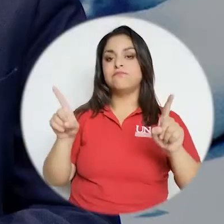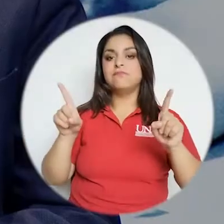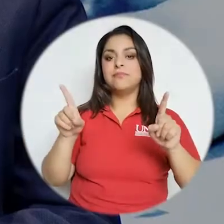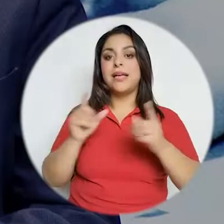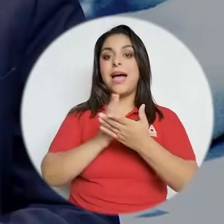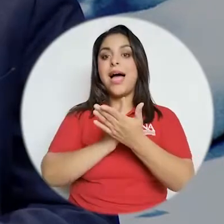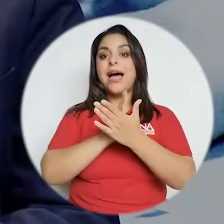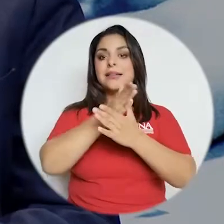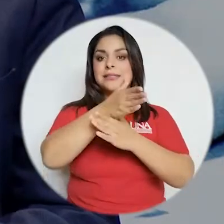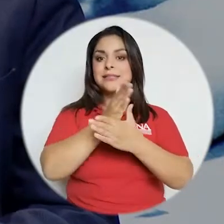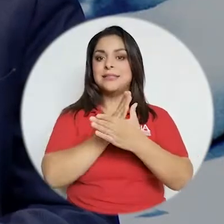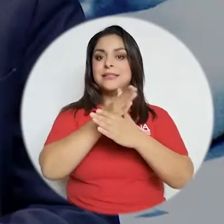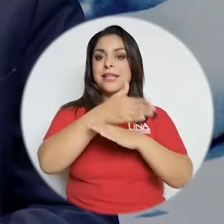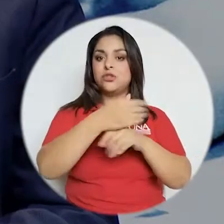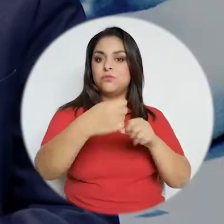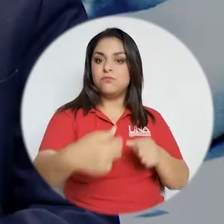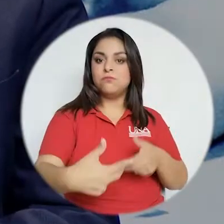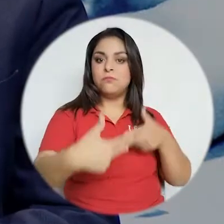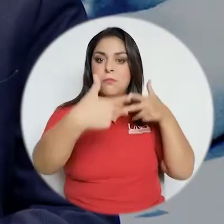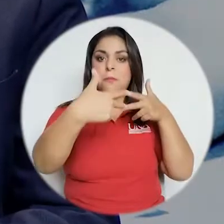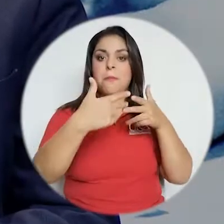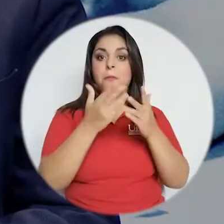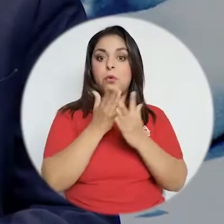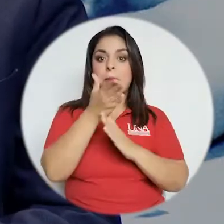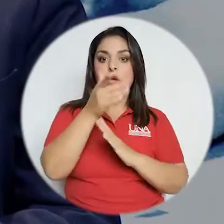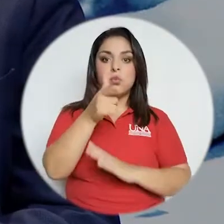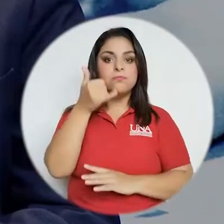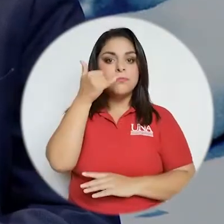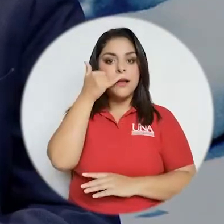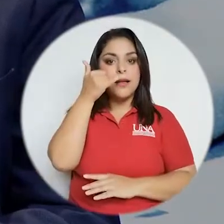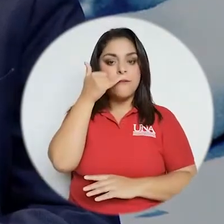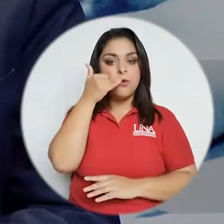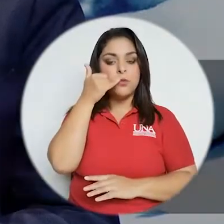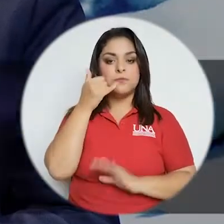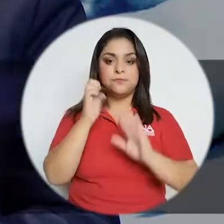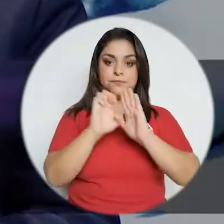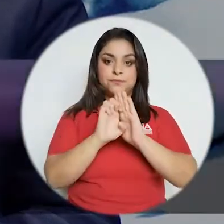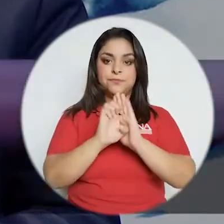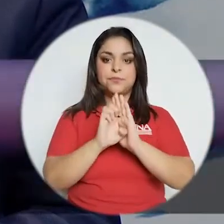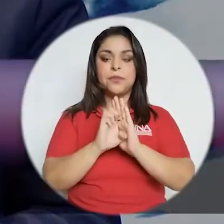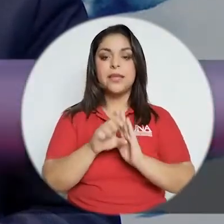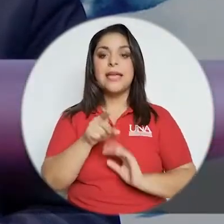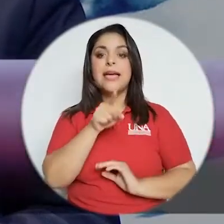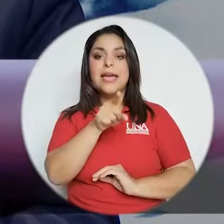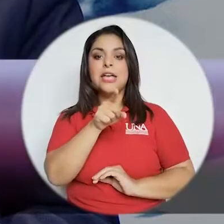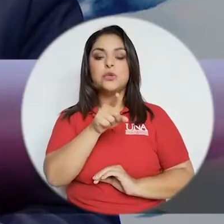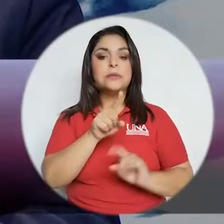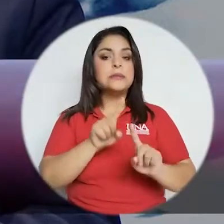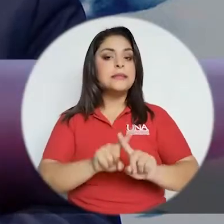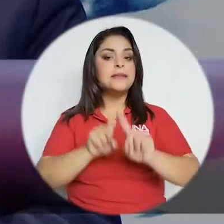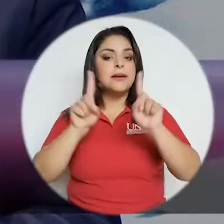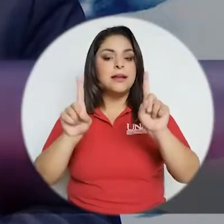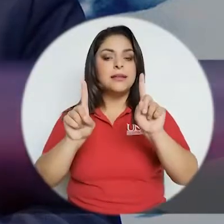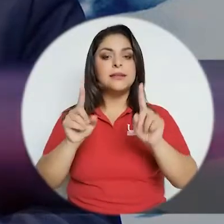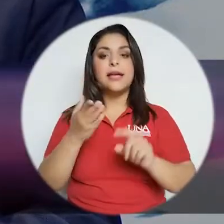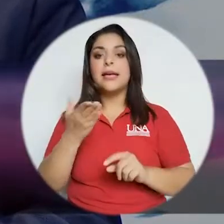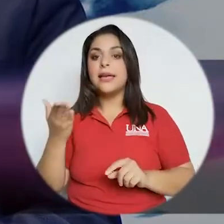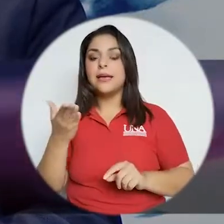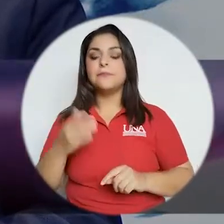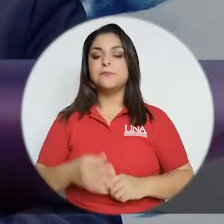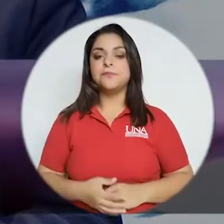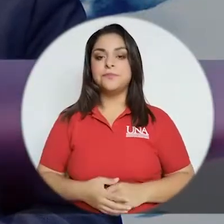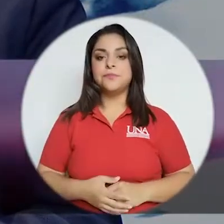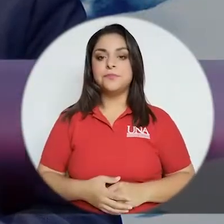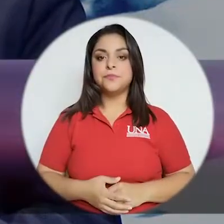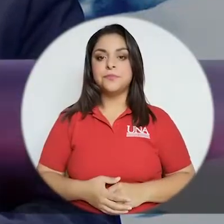el acceso remoto a través de un dispositivo móvil como un celular respecto